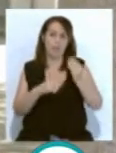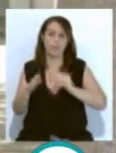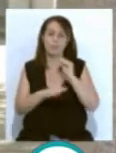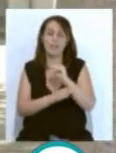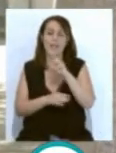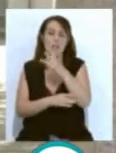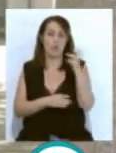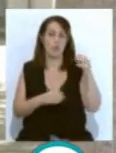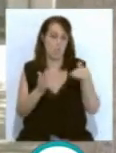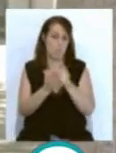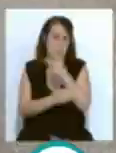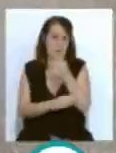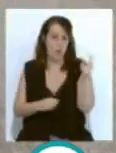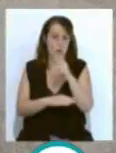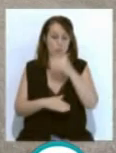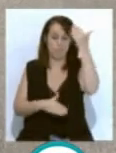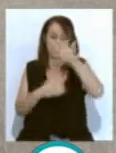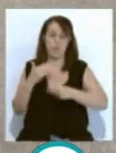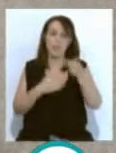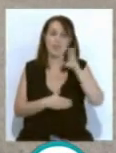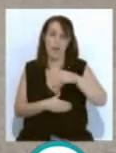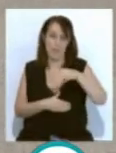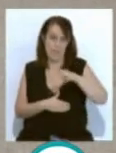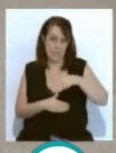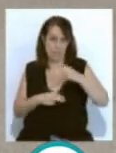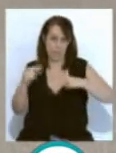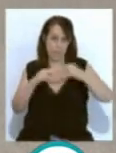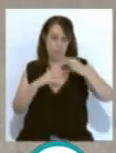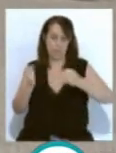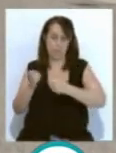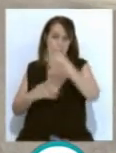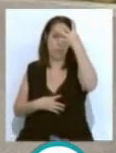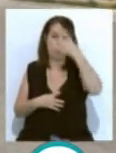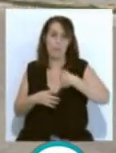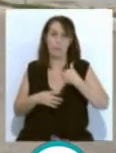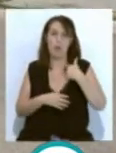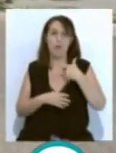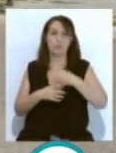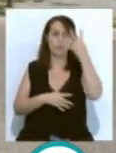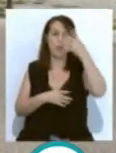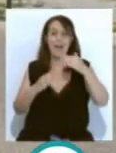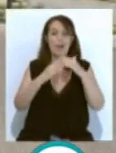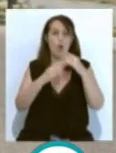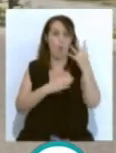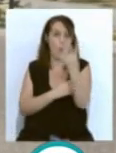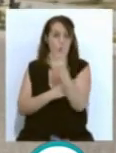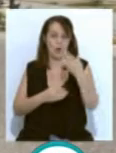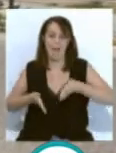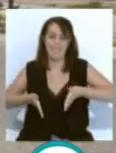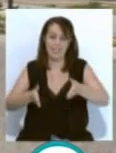300.000 euros y un plazo de ejecución de tres meses. Los edificios corresponden a cuatro fincas de la avenida del